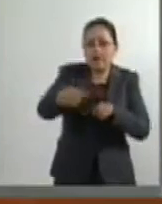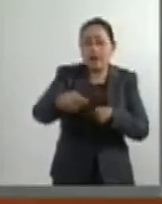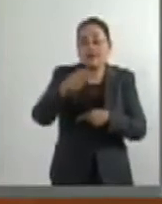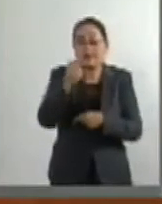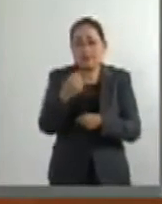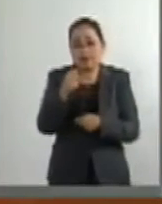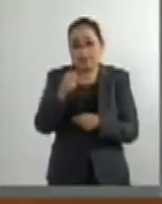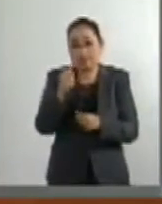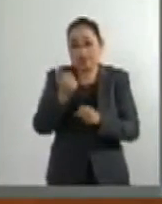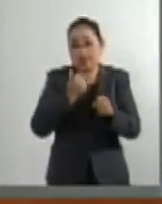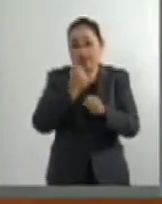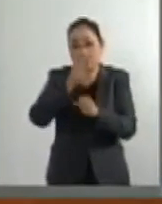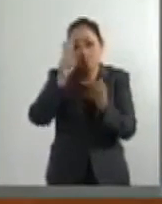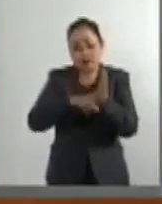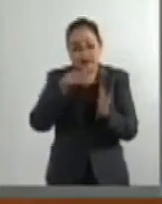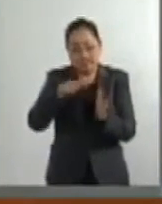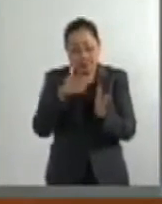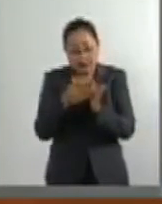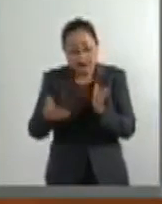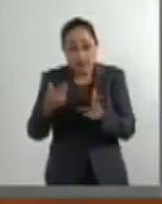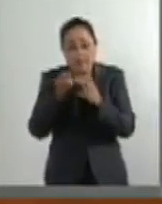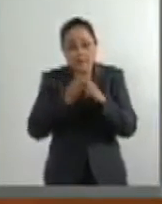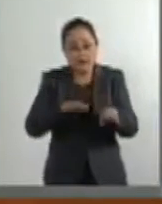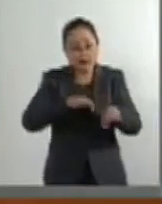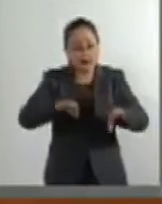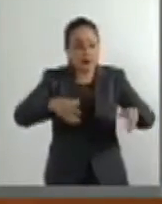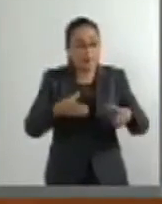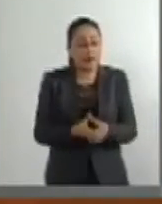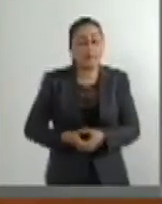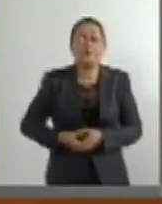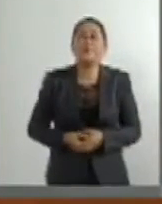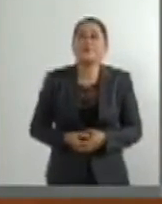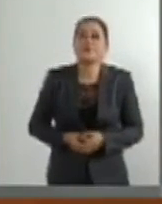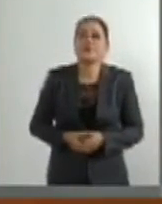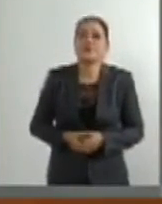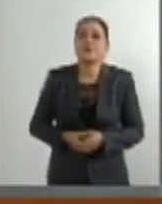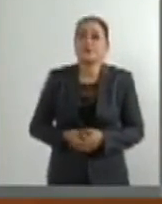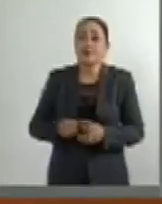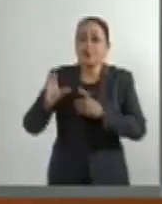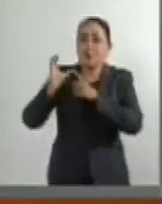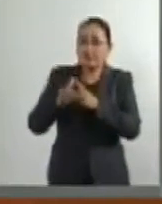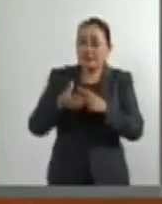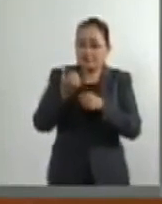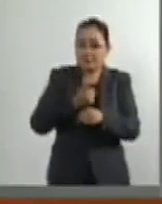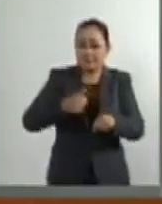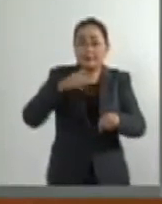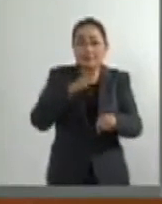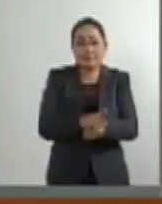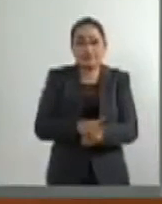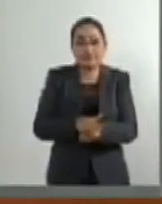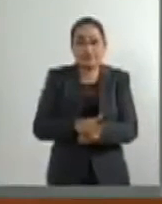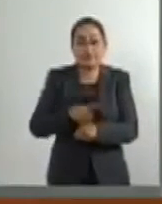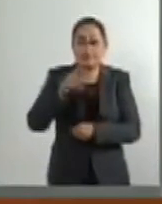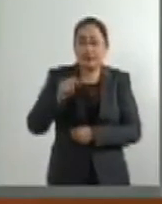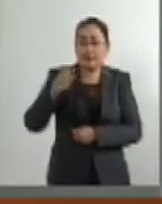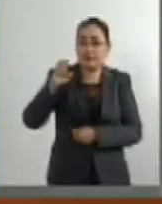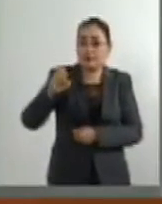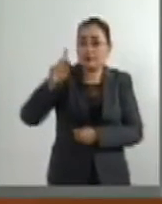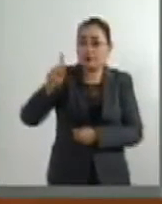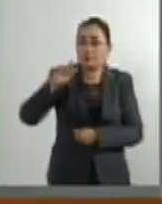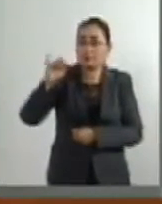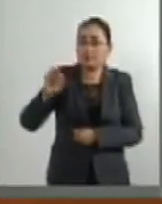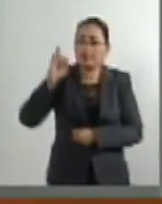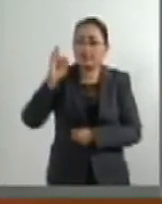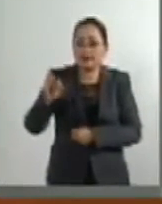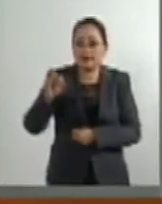septiembre de este año. Es decir, la Comisión de Administración del Tribunal Electoral del Poder Judicial